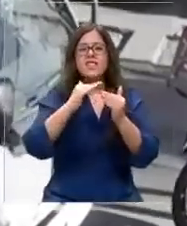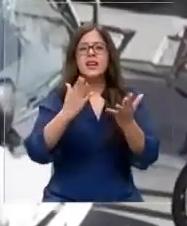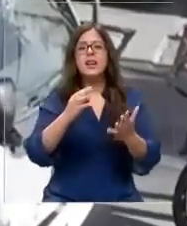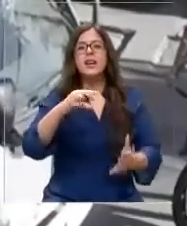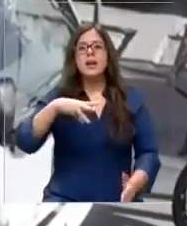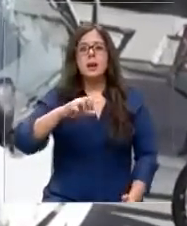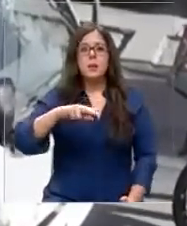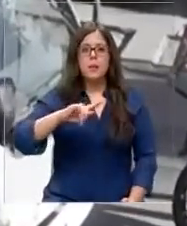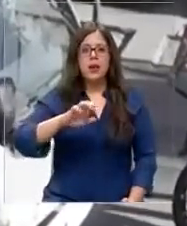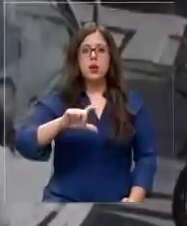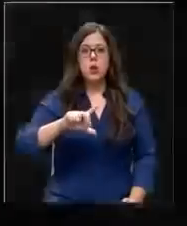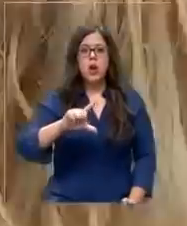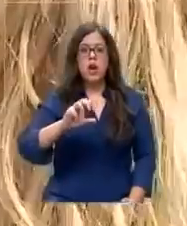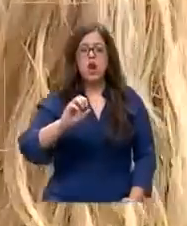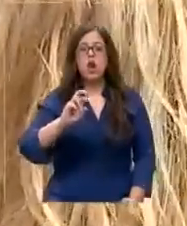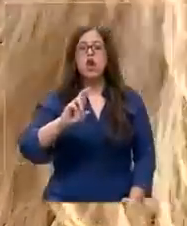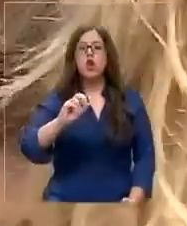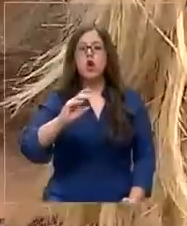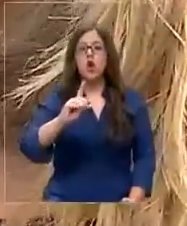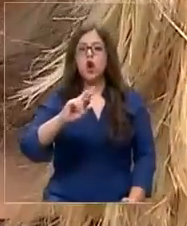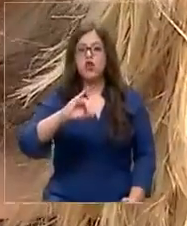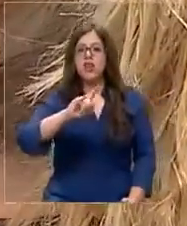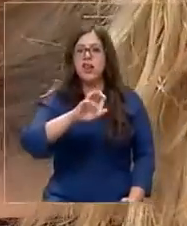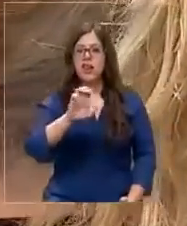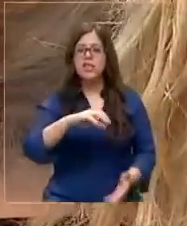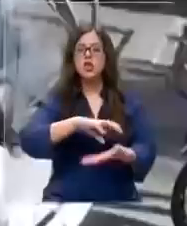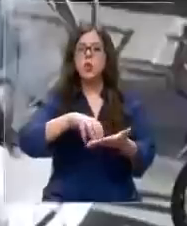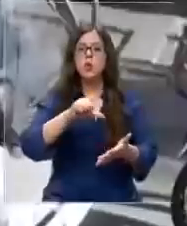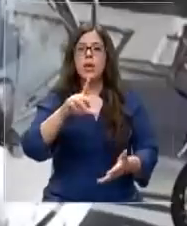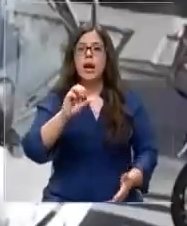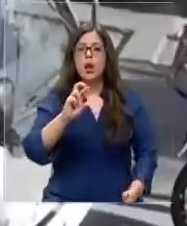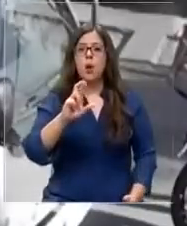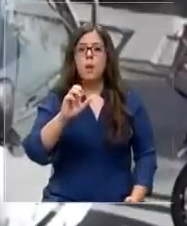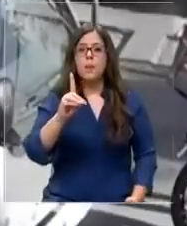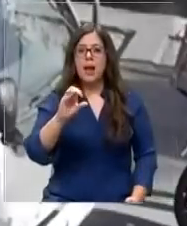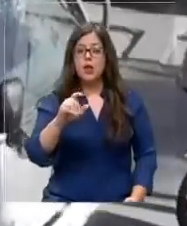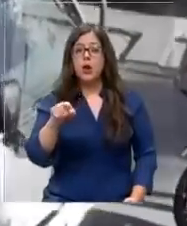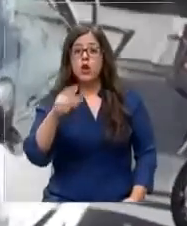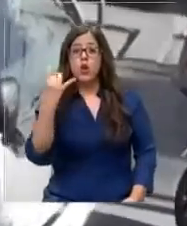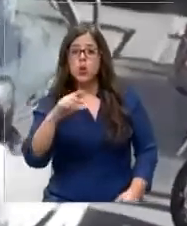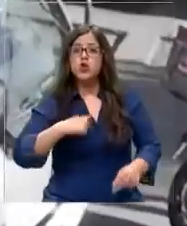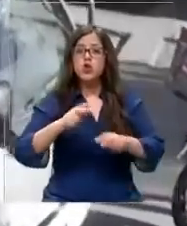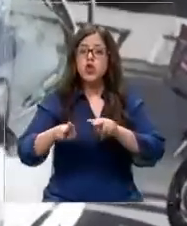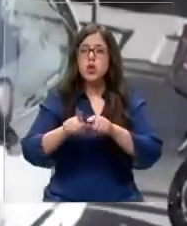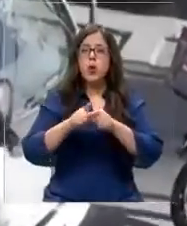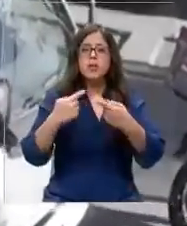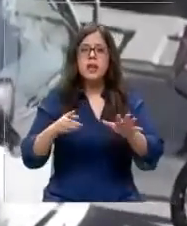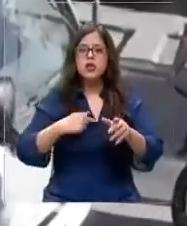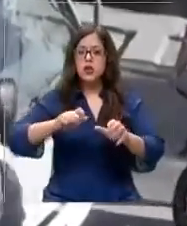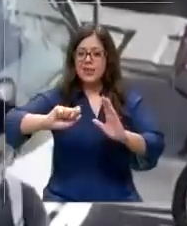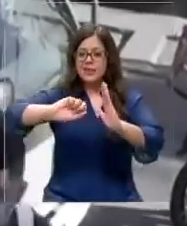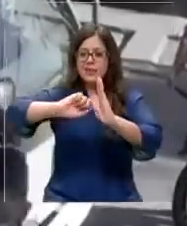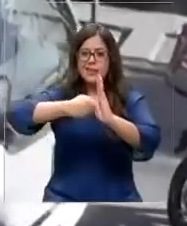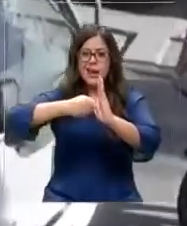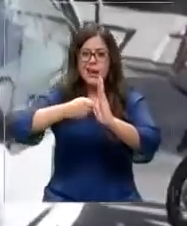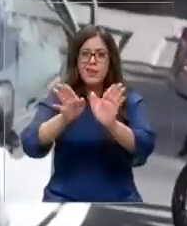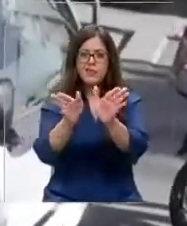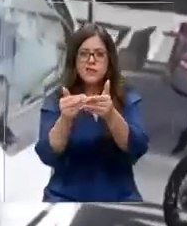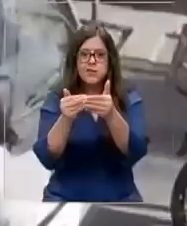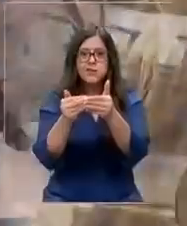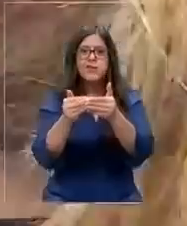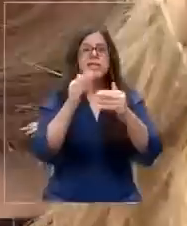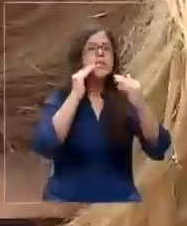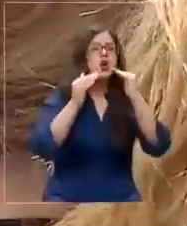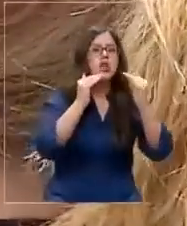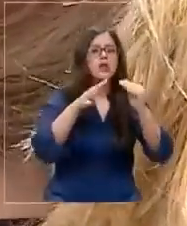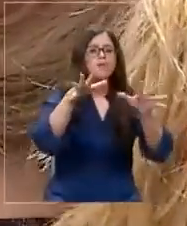en la comuna de Lo Prado. Lo único que atiné fue a ponerle llave y a correr a buscar a los niños. Porque ya los niños